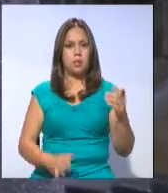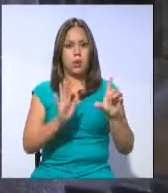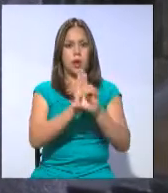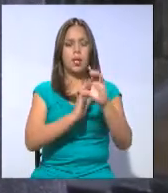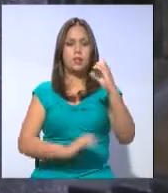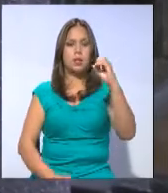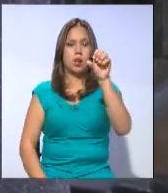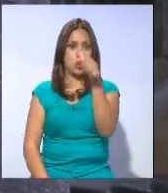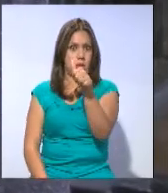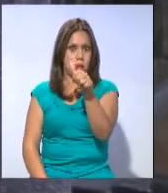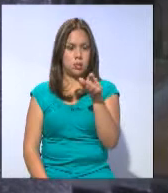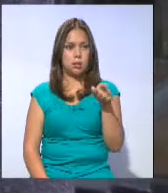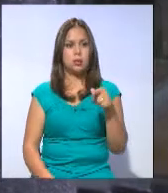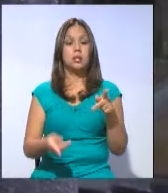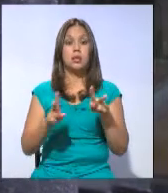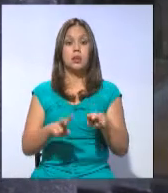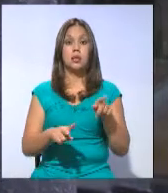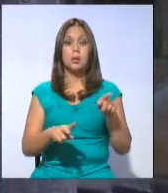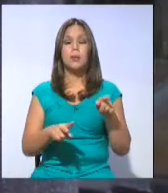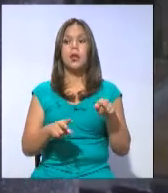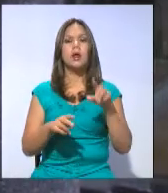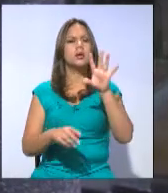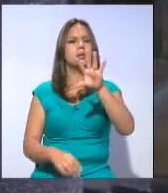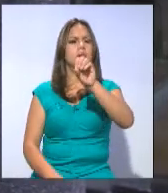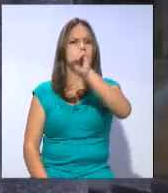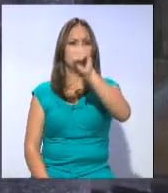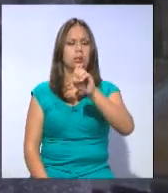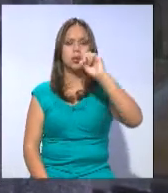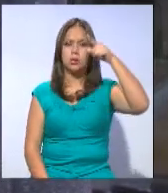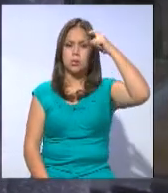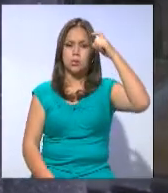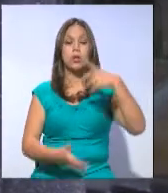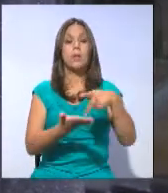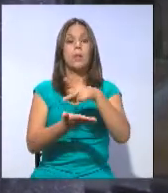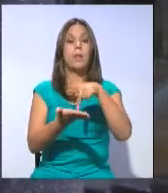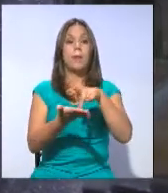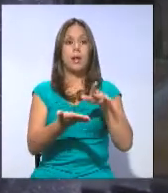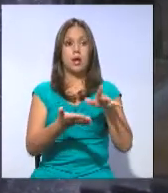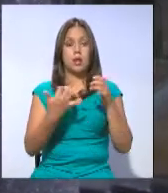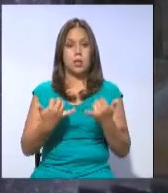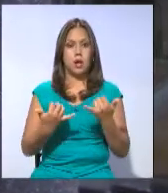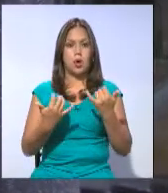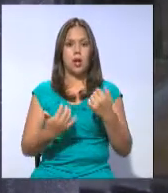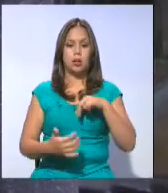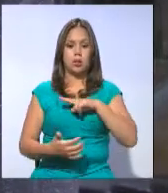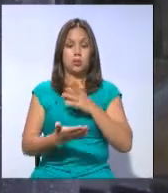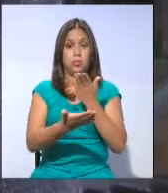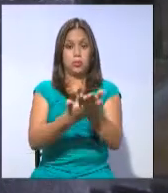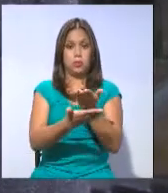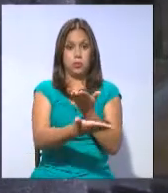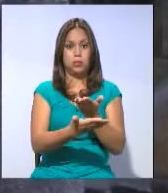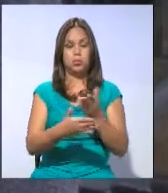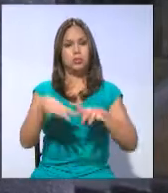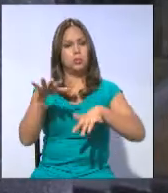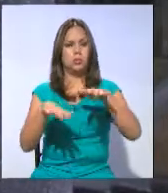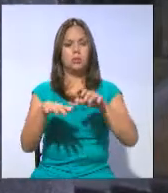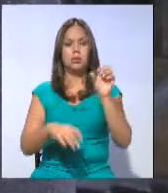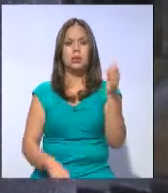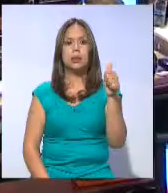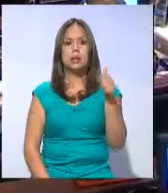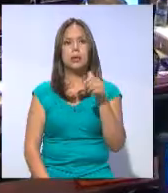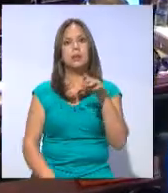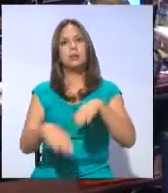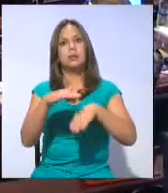010. Esta ley les entregaba un 5% a los gobiernos parroquiales y ahora, con nuestra propuesta, podrían llegar entre el 10 y el